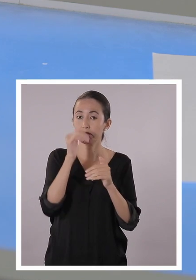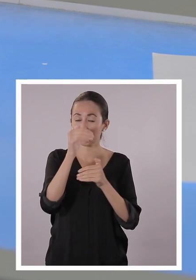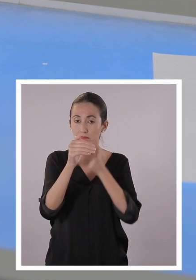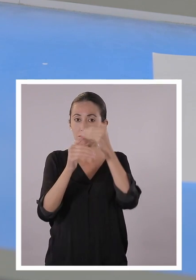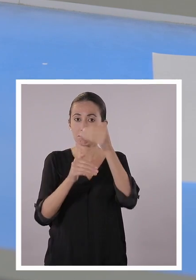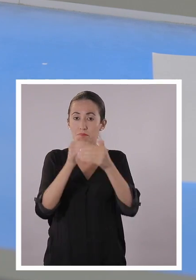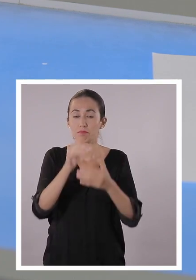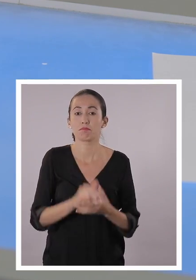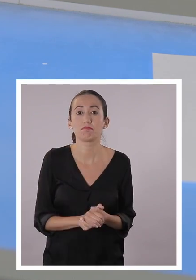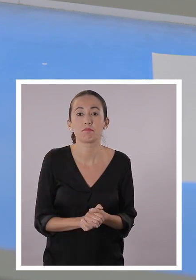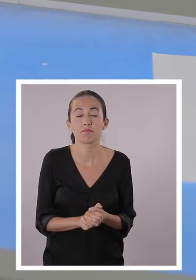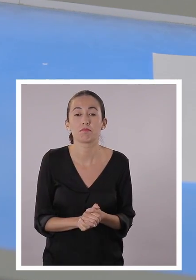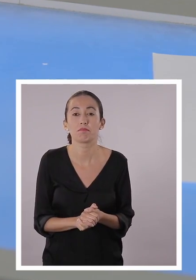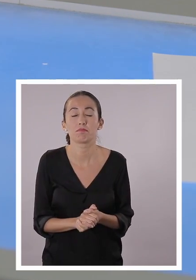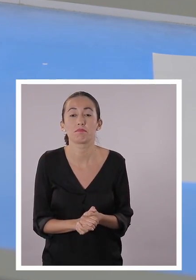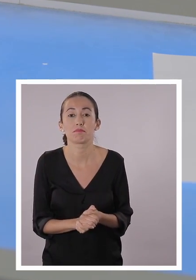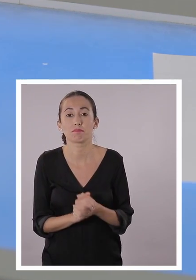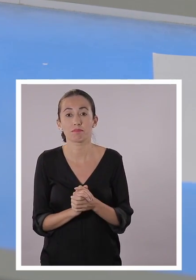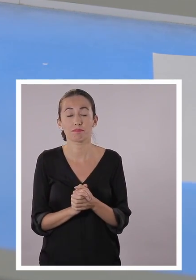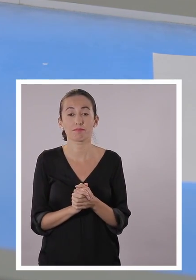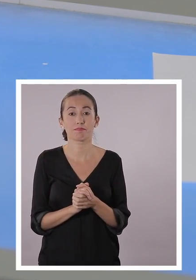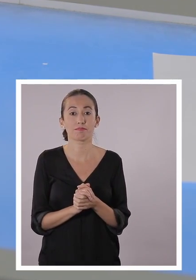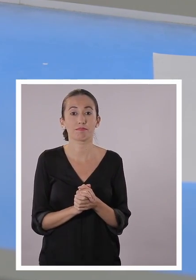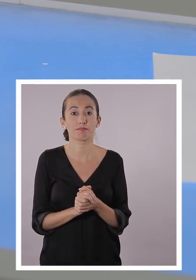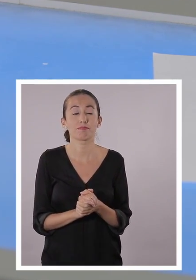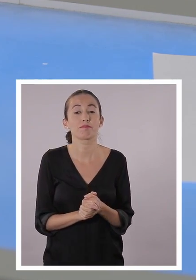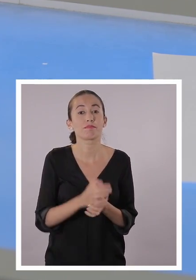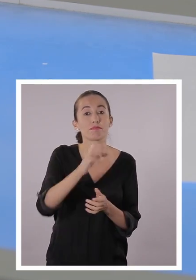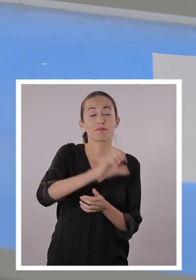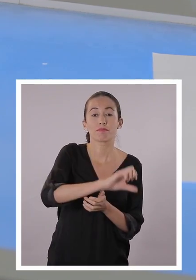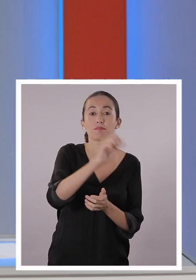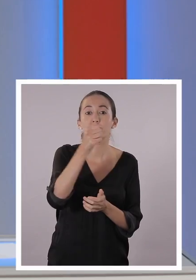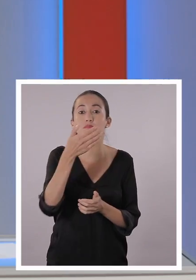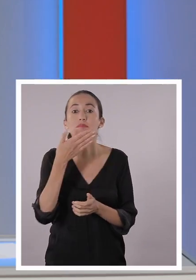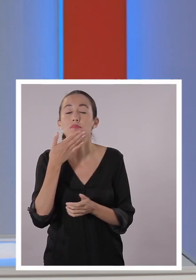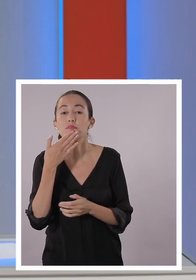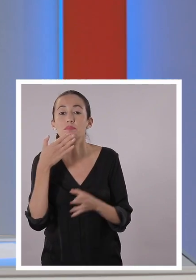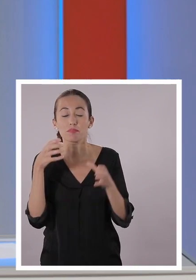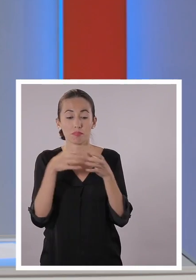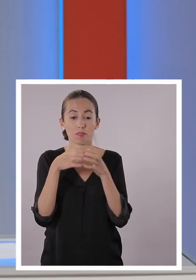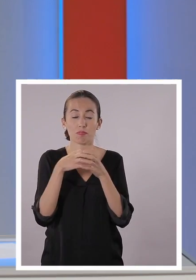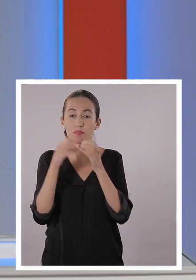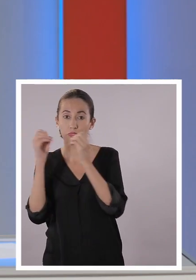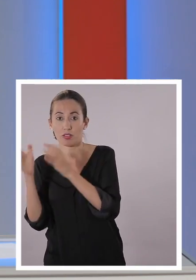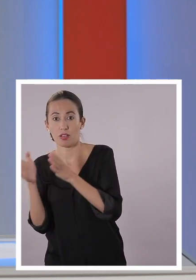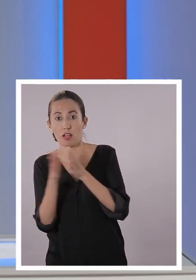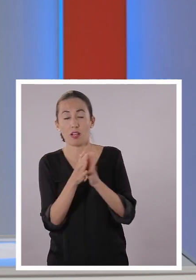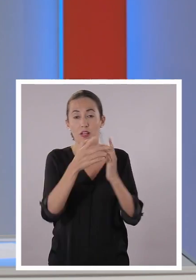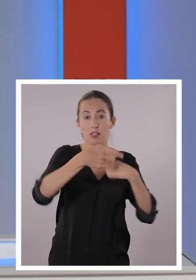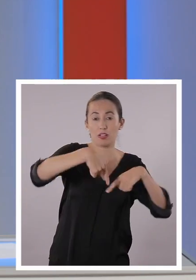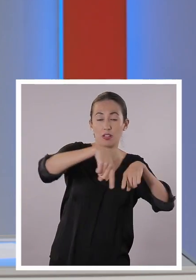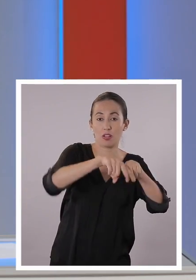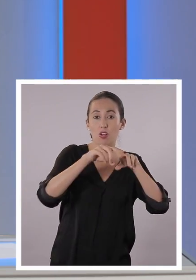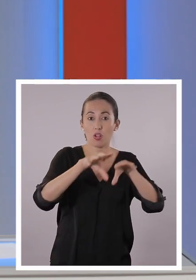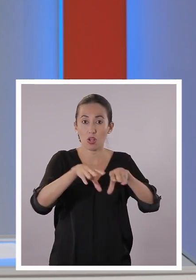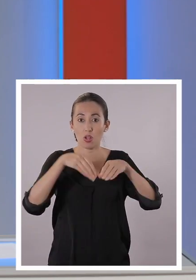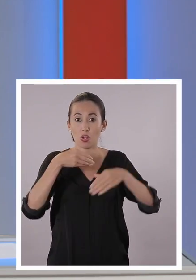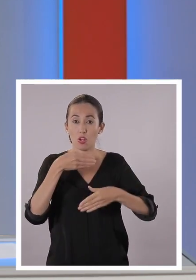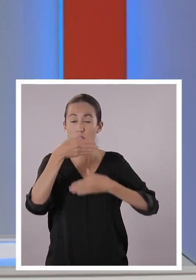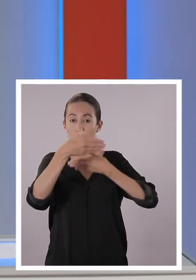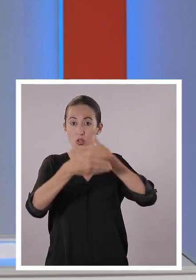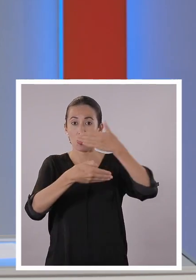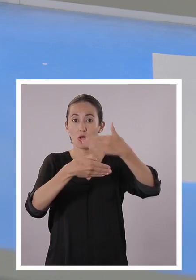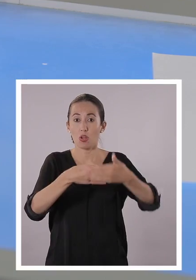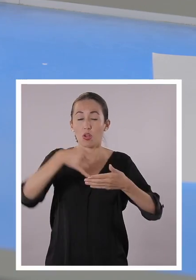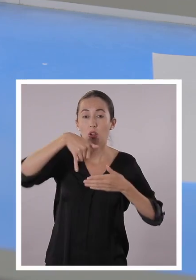Perfecto, 12 centímetros, perfecto. Señalamos los vértices siempre. Y con el compás que ya tenemos listo aquí, simplemente lo